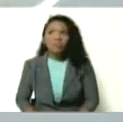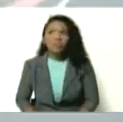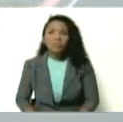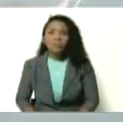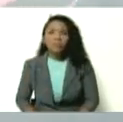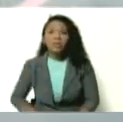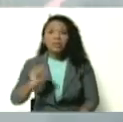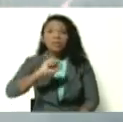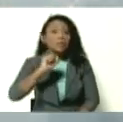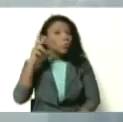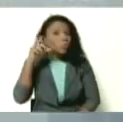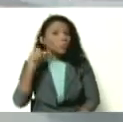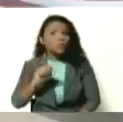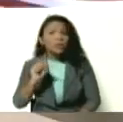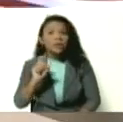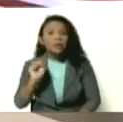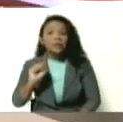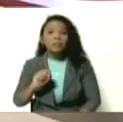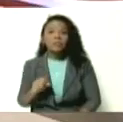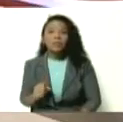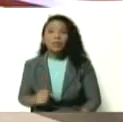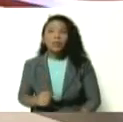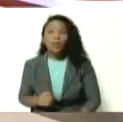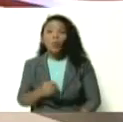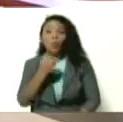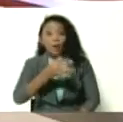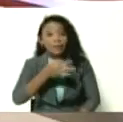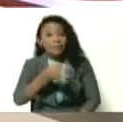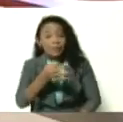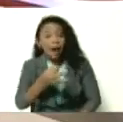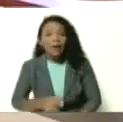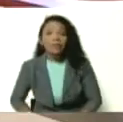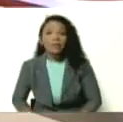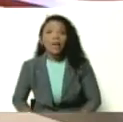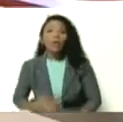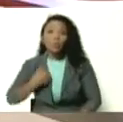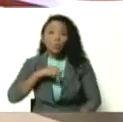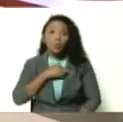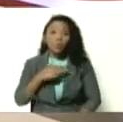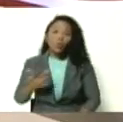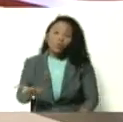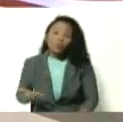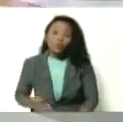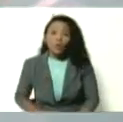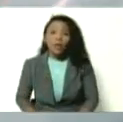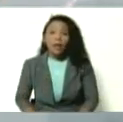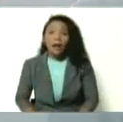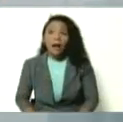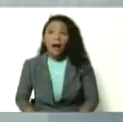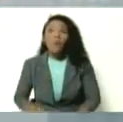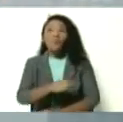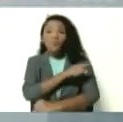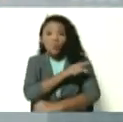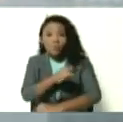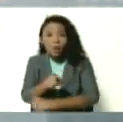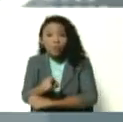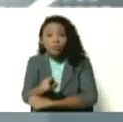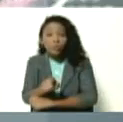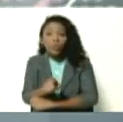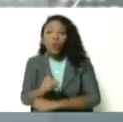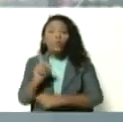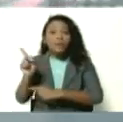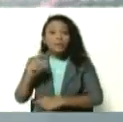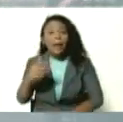Sí, gobernador, lo escuchamos. ¿Le comentaba? Bueno, buenas tardes. Para nosotros, gobernador, en el cumplimiento de la sentencia de nuestro